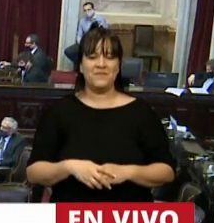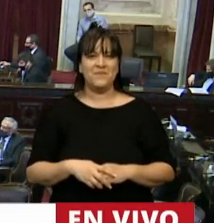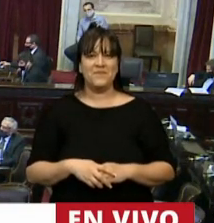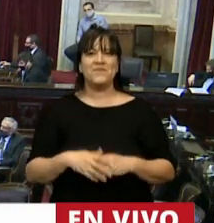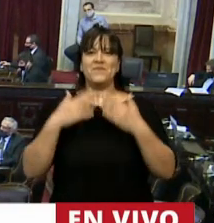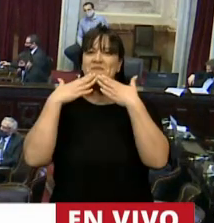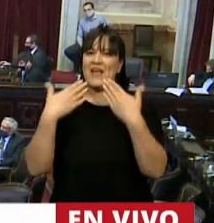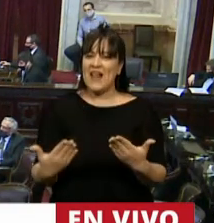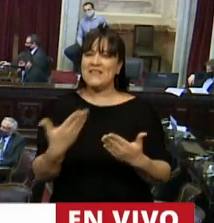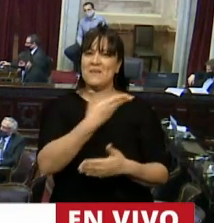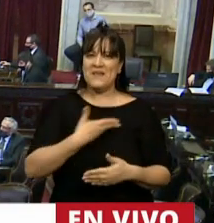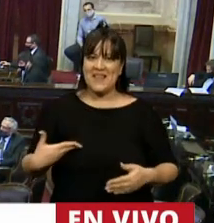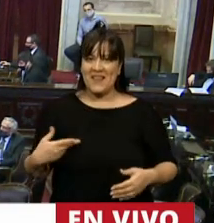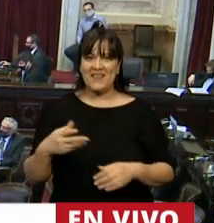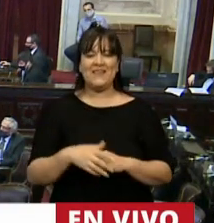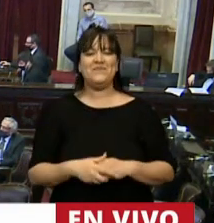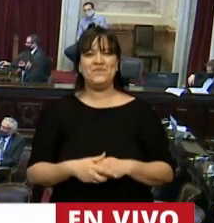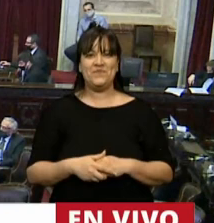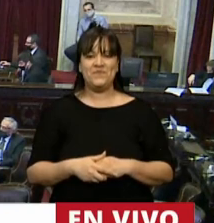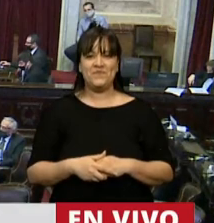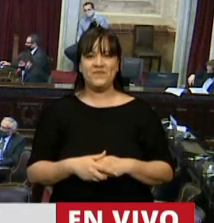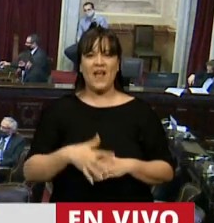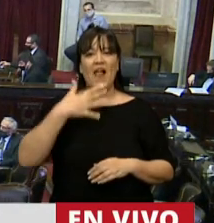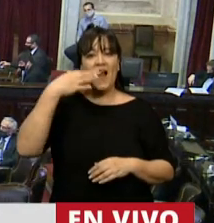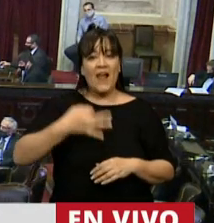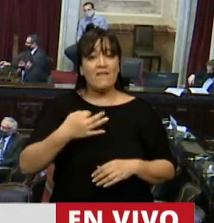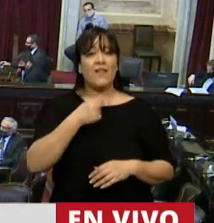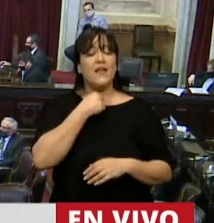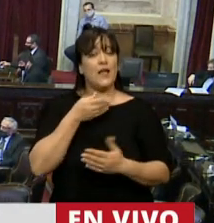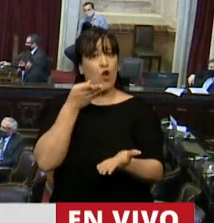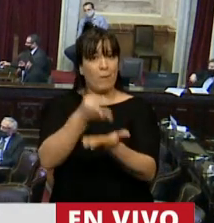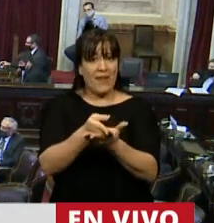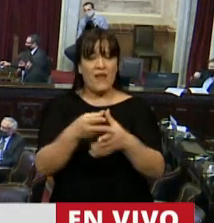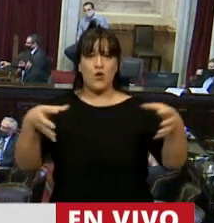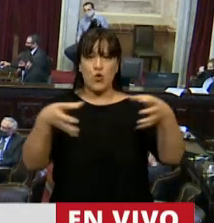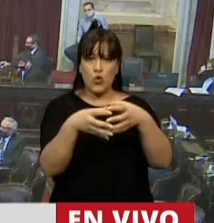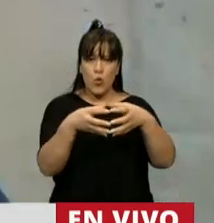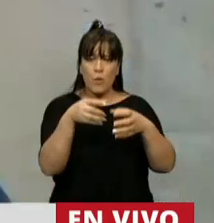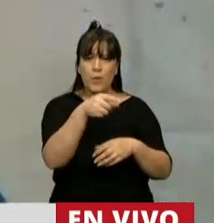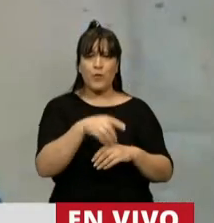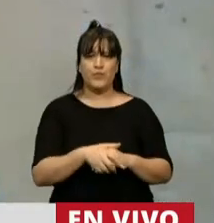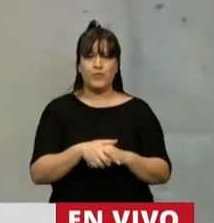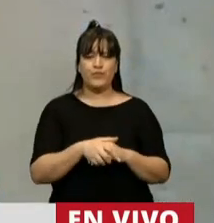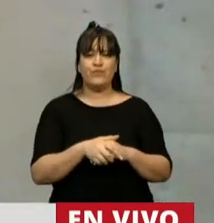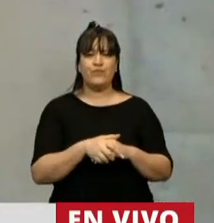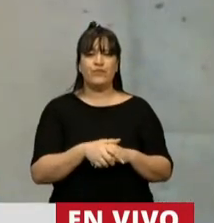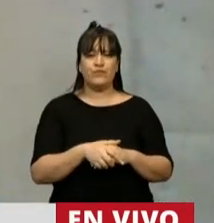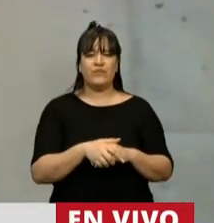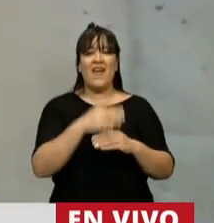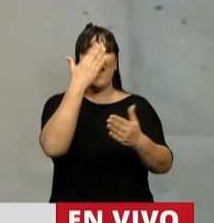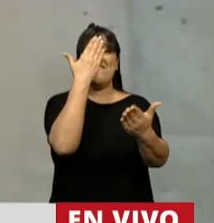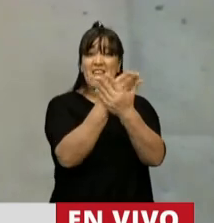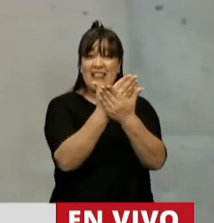Gracias, presidente. Bueno, en realidad quiero pedirles a los integrantes del Frente de Todos contra Todos